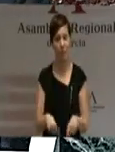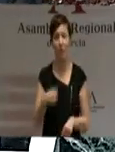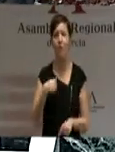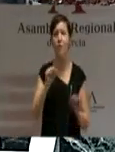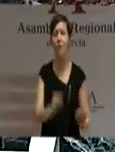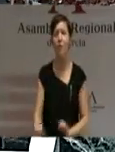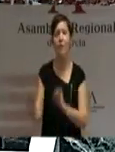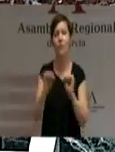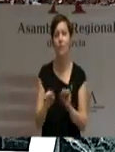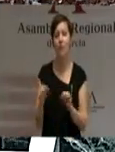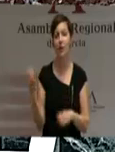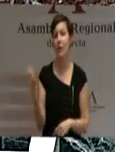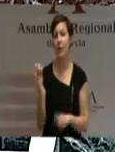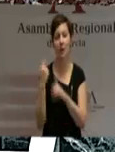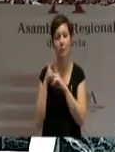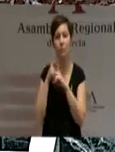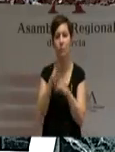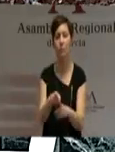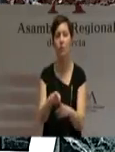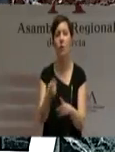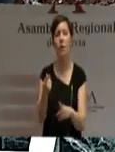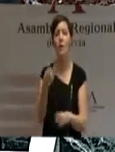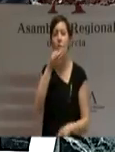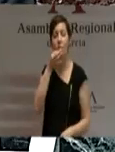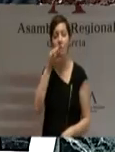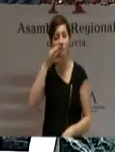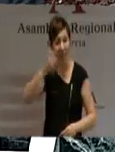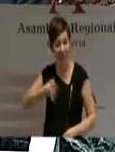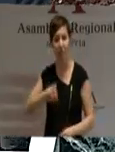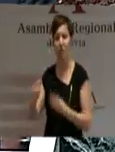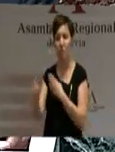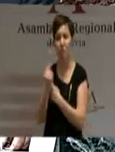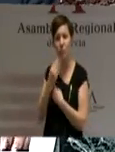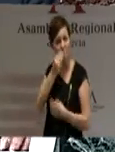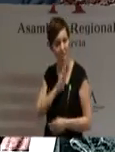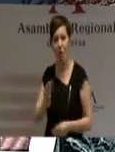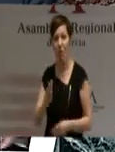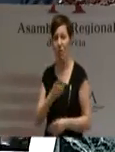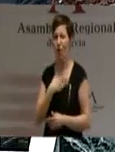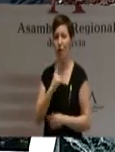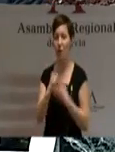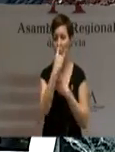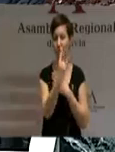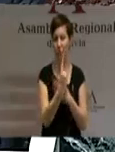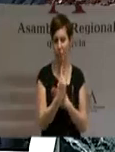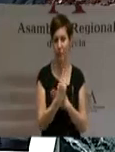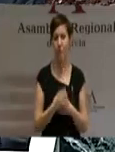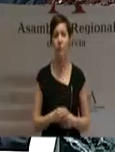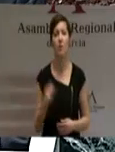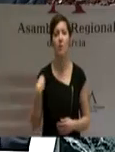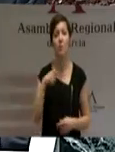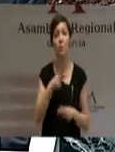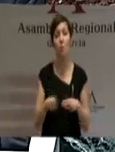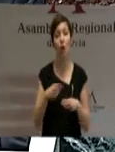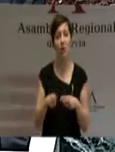que es preferible ser molestado por la verdad que adulado por la mentira. Soy consciente de que en política resulta